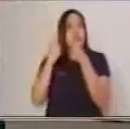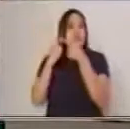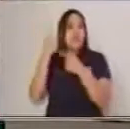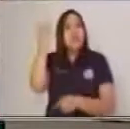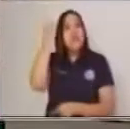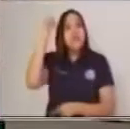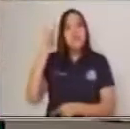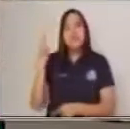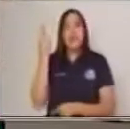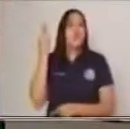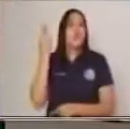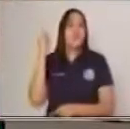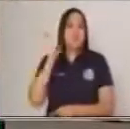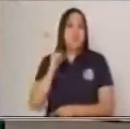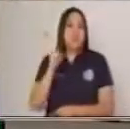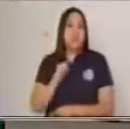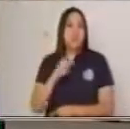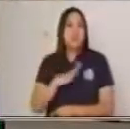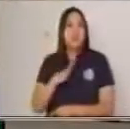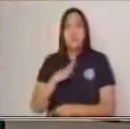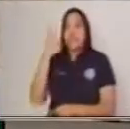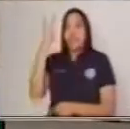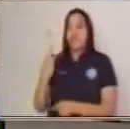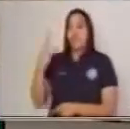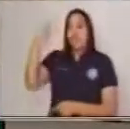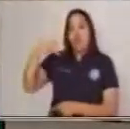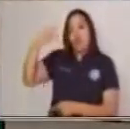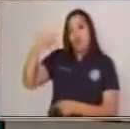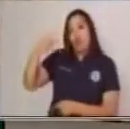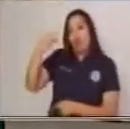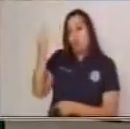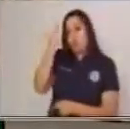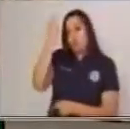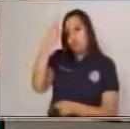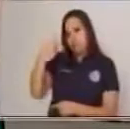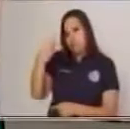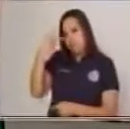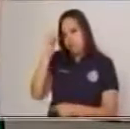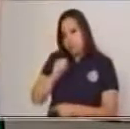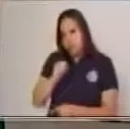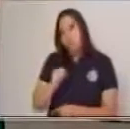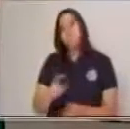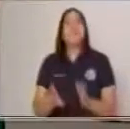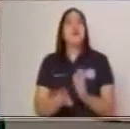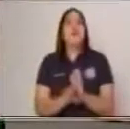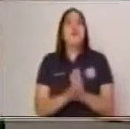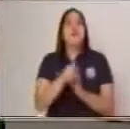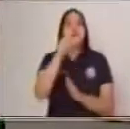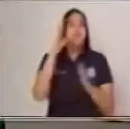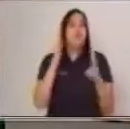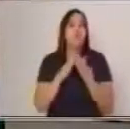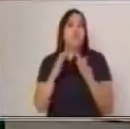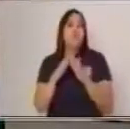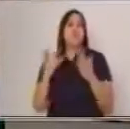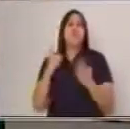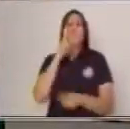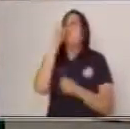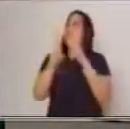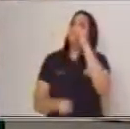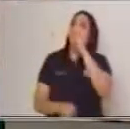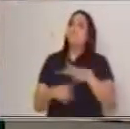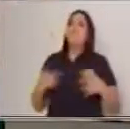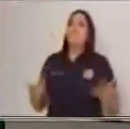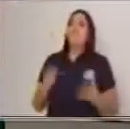muy importante la importancia que deben de tener las ideas secundarias. Ustedes desde casa se preguntarán, profesor,